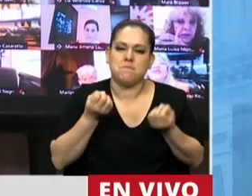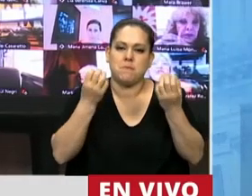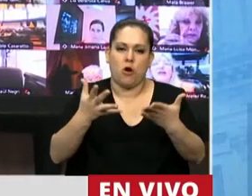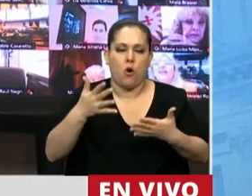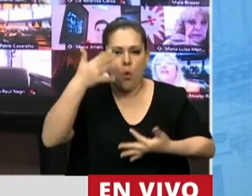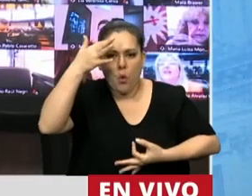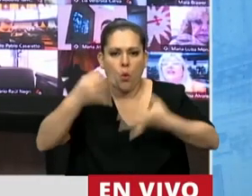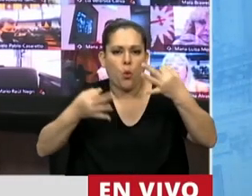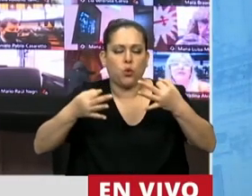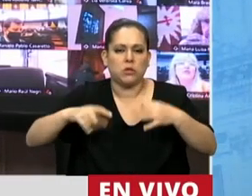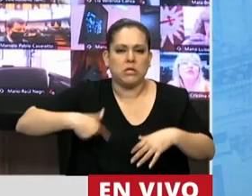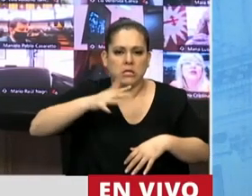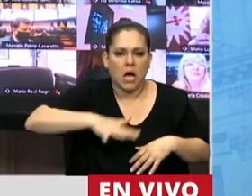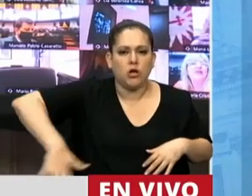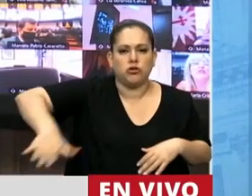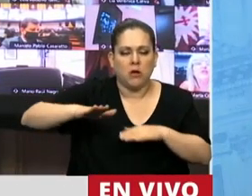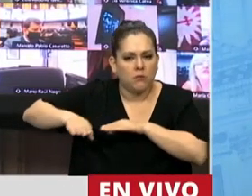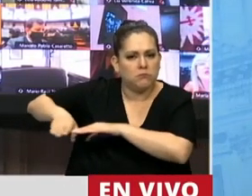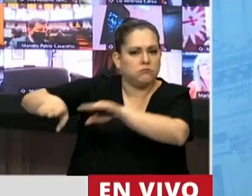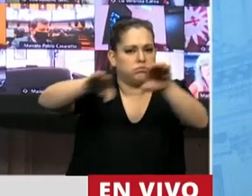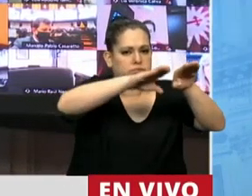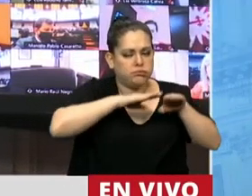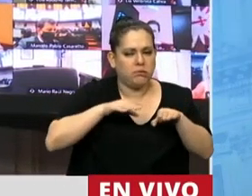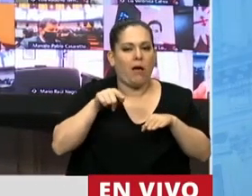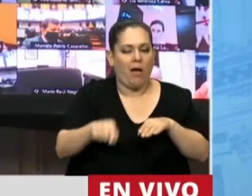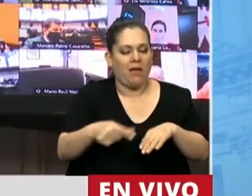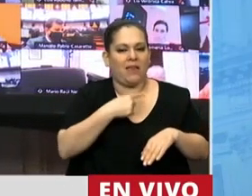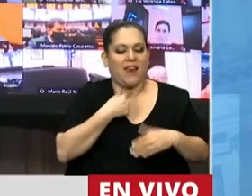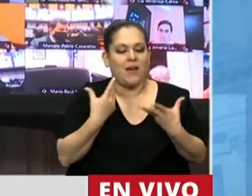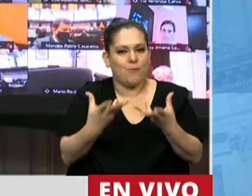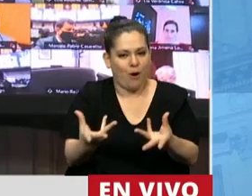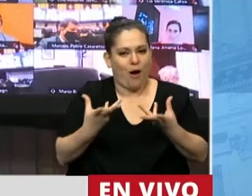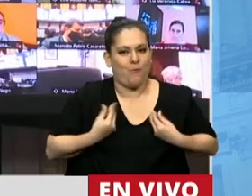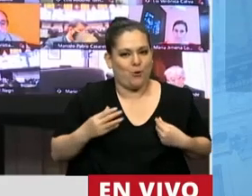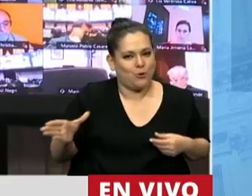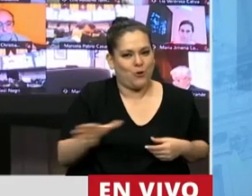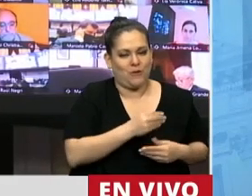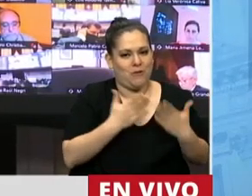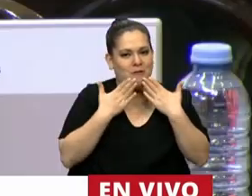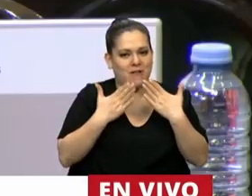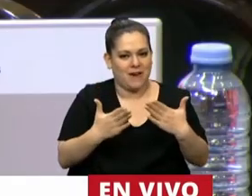Le pido al Pleno que nos acompañe con esta iniciativa que busca más igualdad. Muchas gracias.